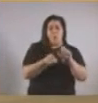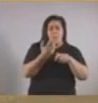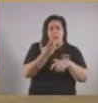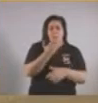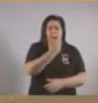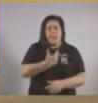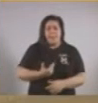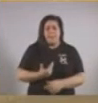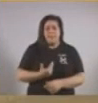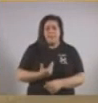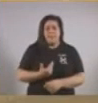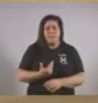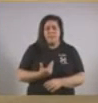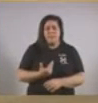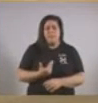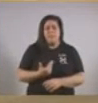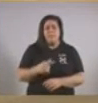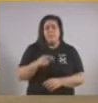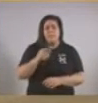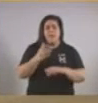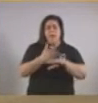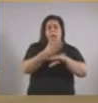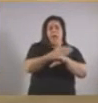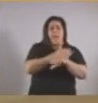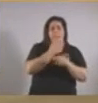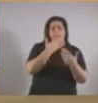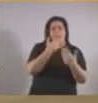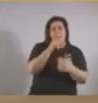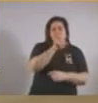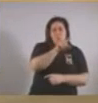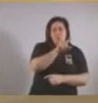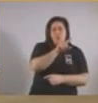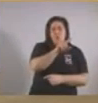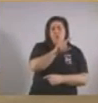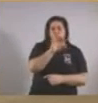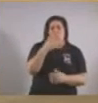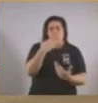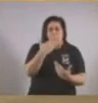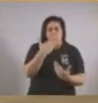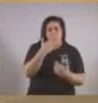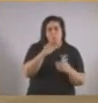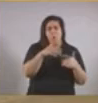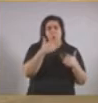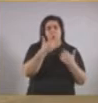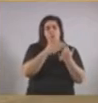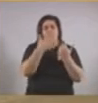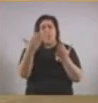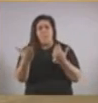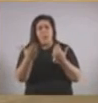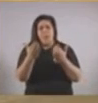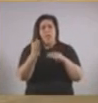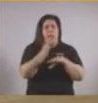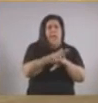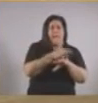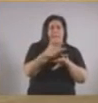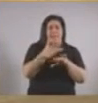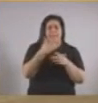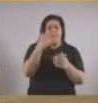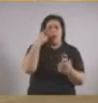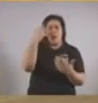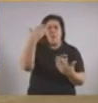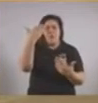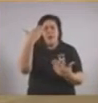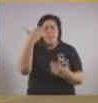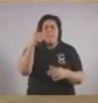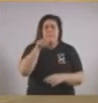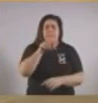con el presidente de la Nación antes de que él diera su discurso? ¿Habló con el presidente después o antes de dar ahora esta conferencia